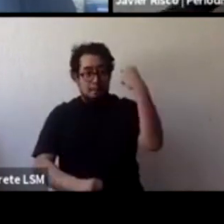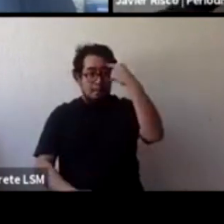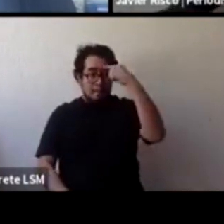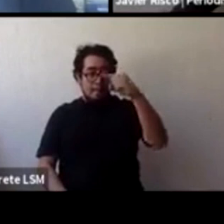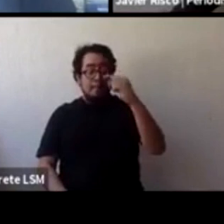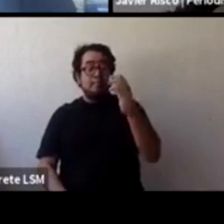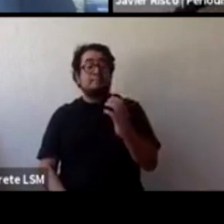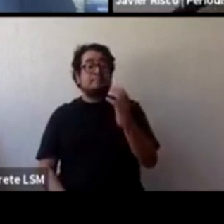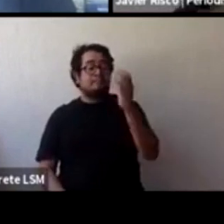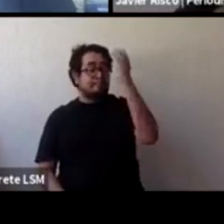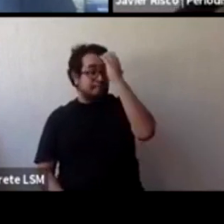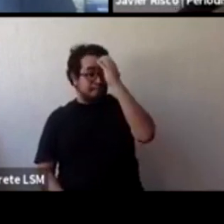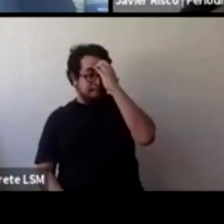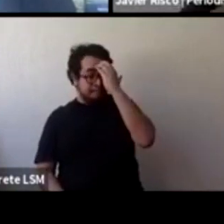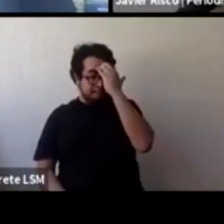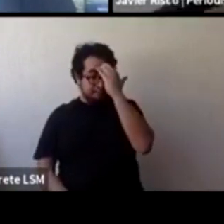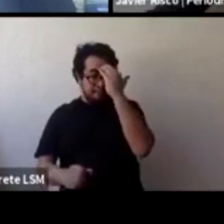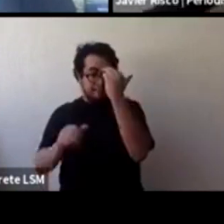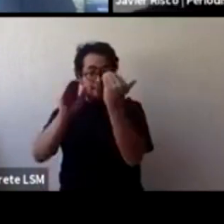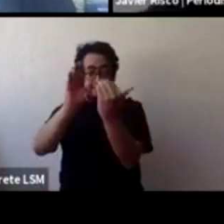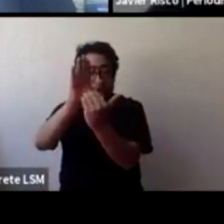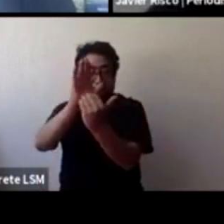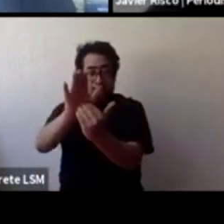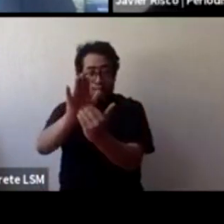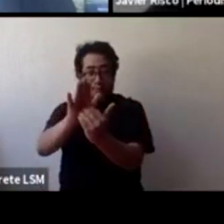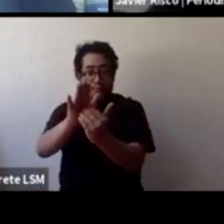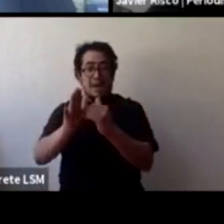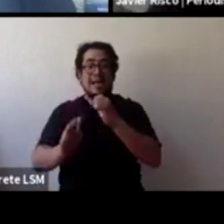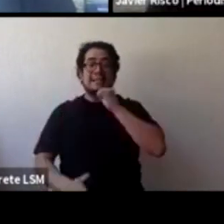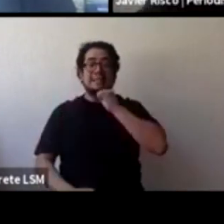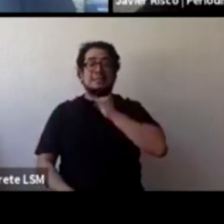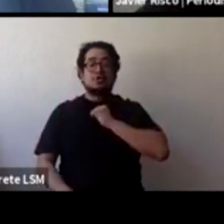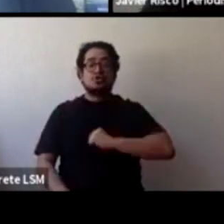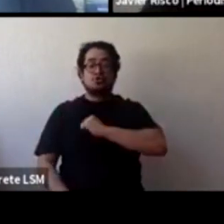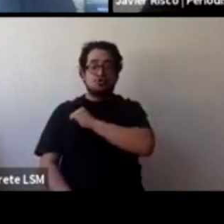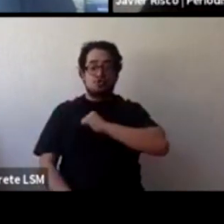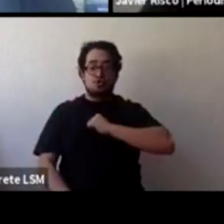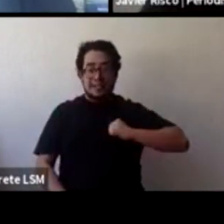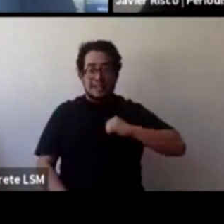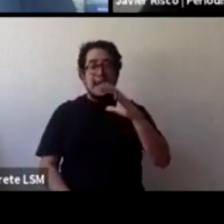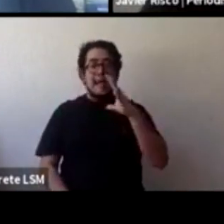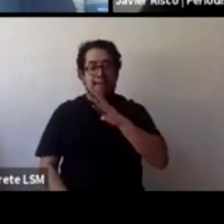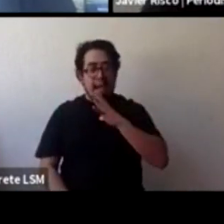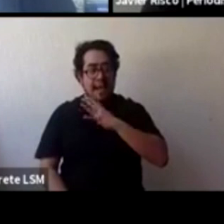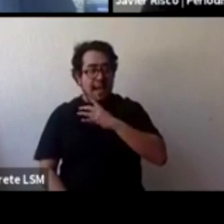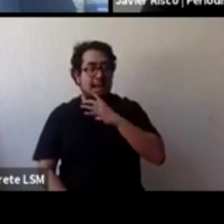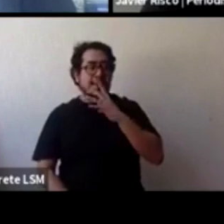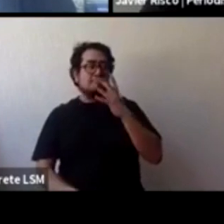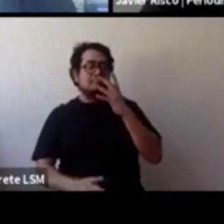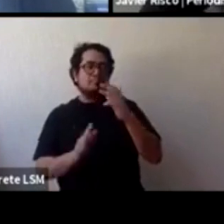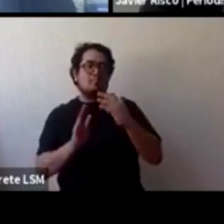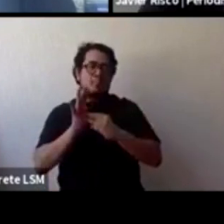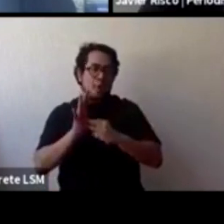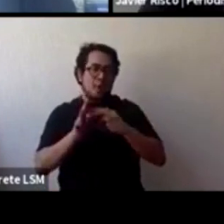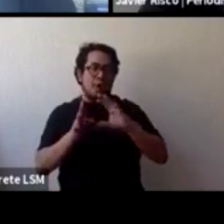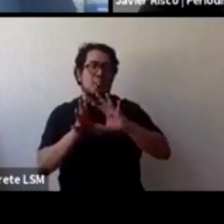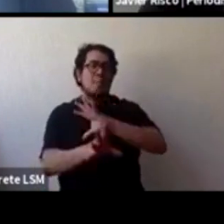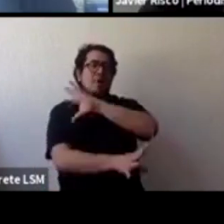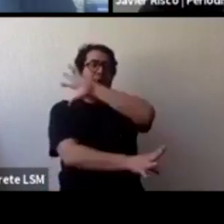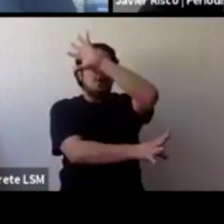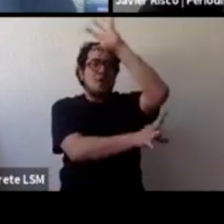sueco que tienen para prevenir la violencia que es un modelo muy integral y muy completo. De hecho, hubo varias